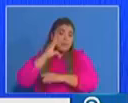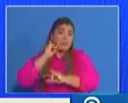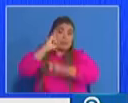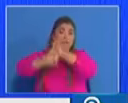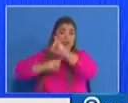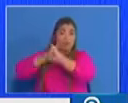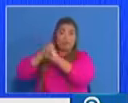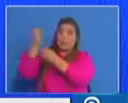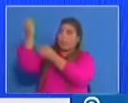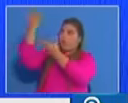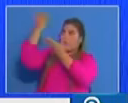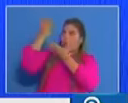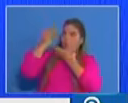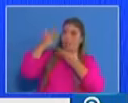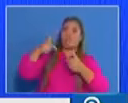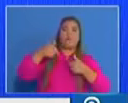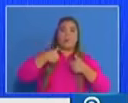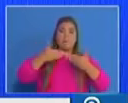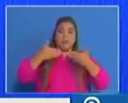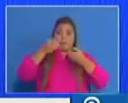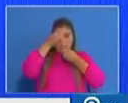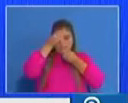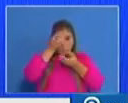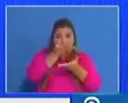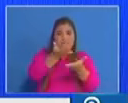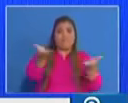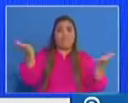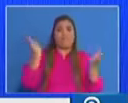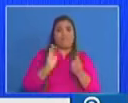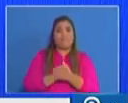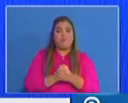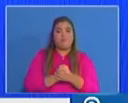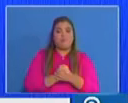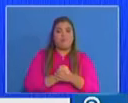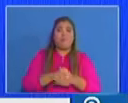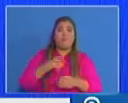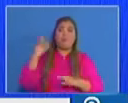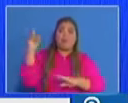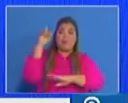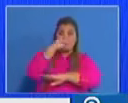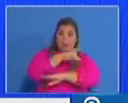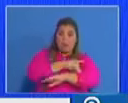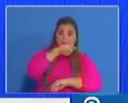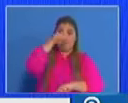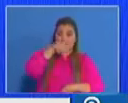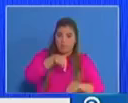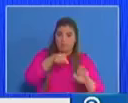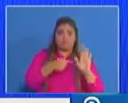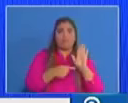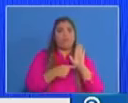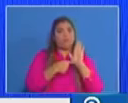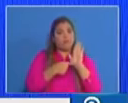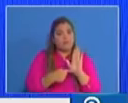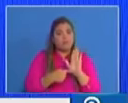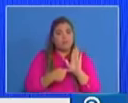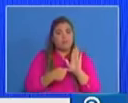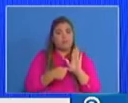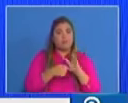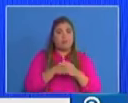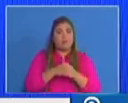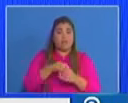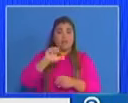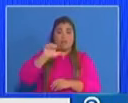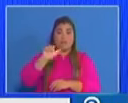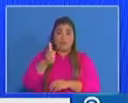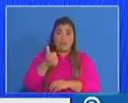de hoy tenemos la oportunidad de presentarles a ustedes el producto de 15 días